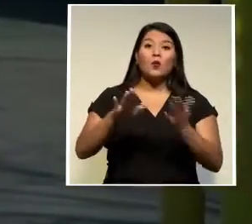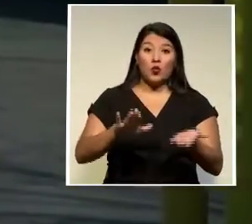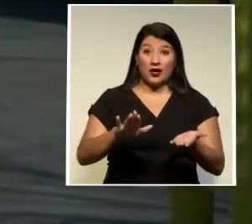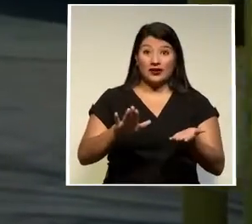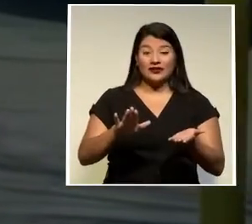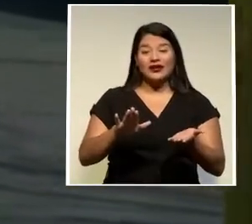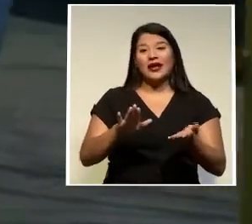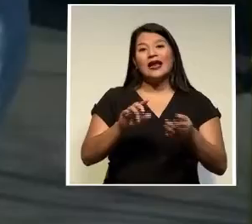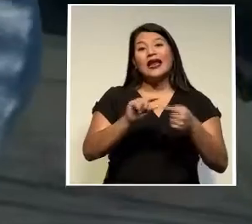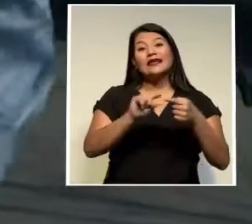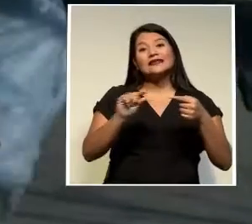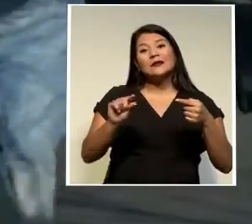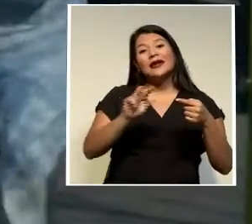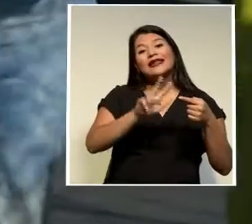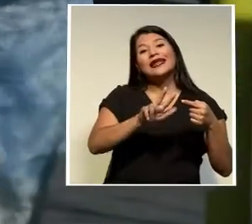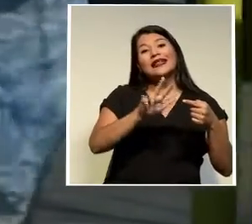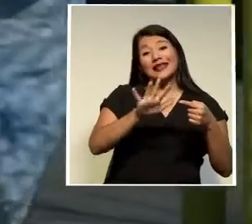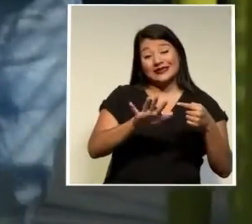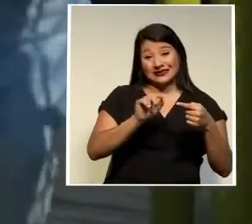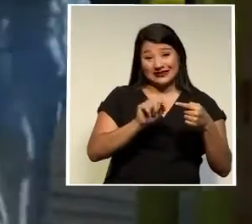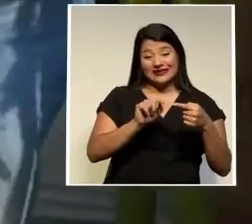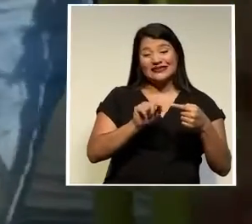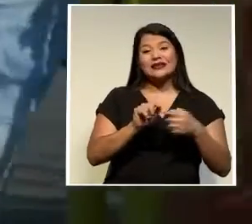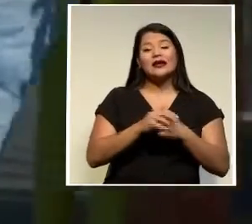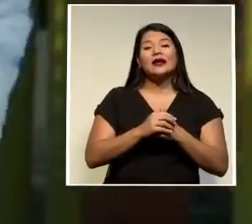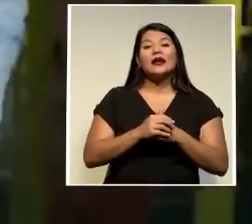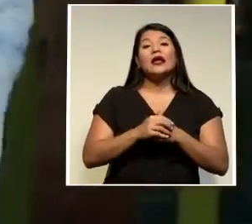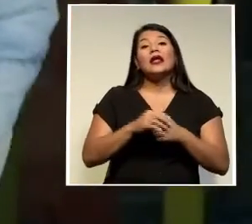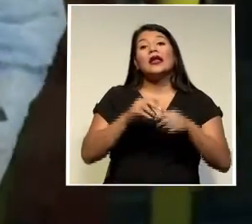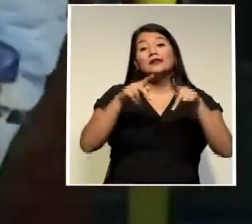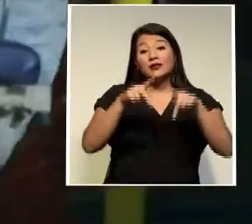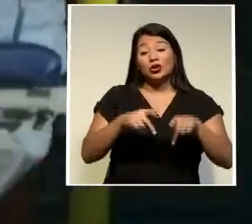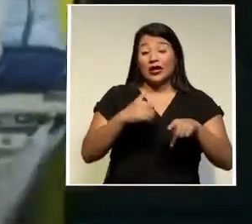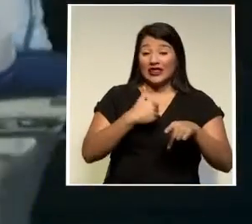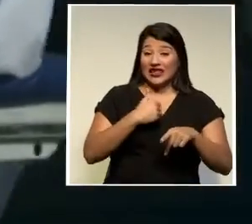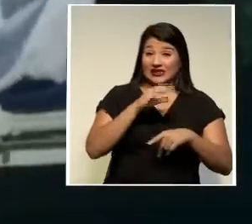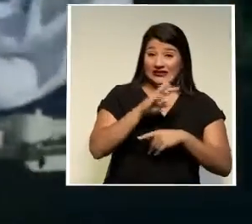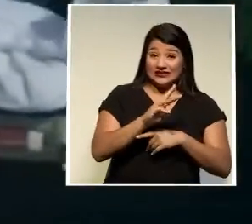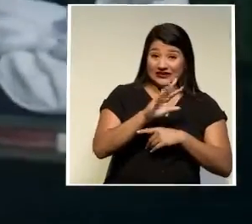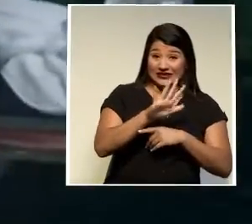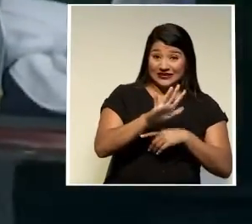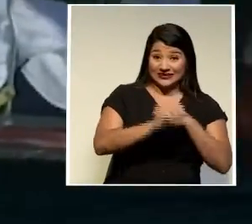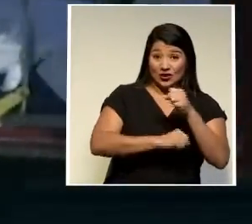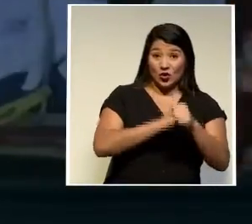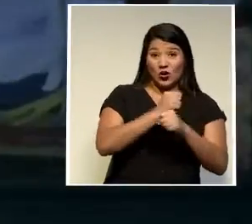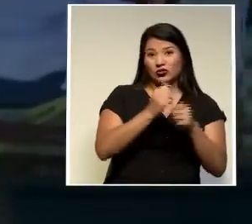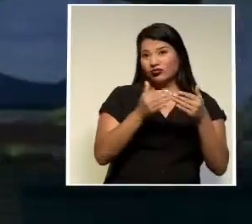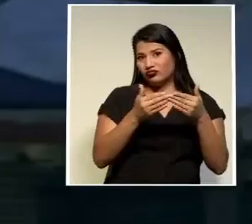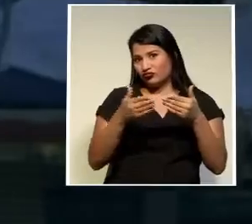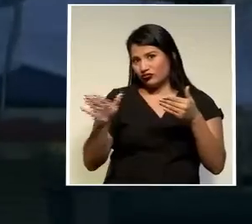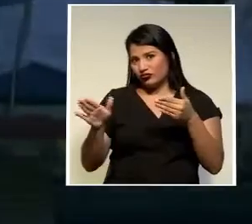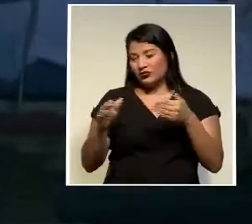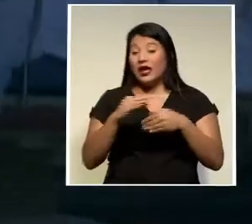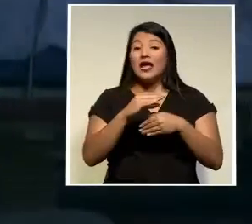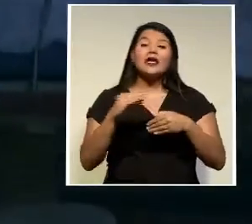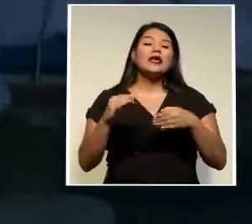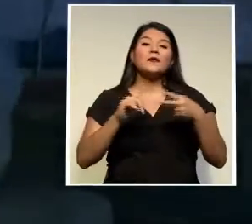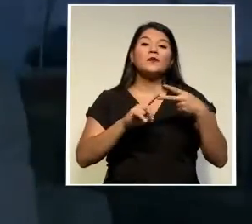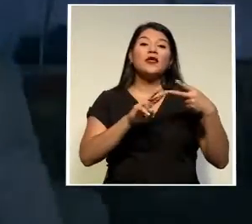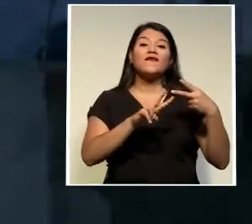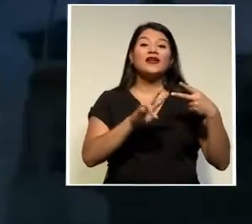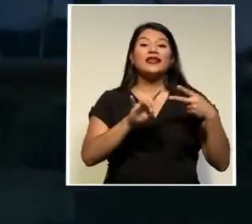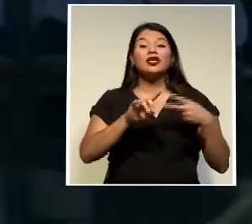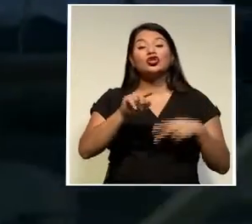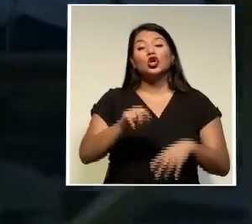semana epidemiológica 35 se registraron en el grupo de edad de 65 años y más mientras que el 28